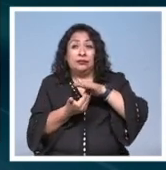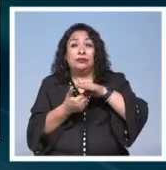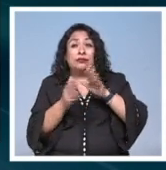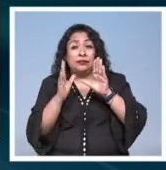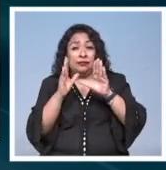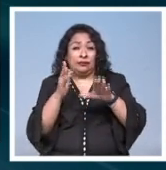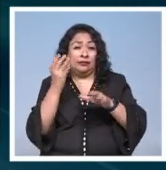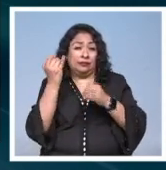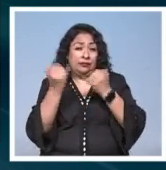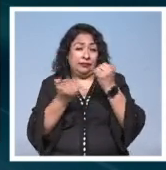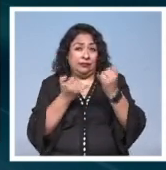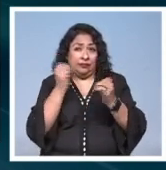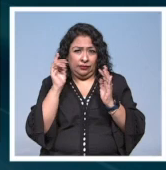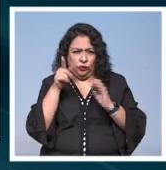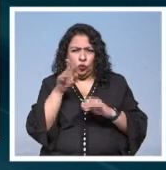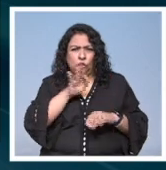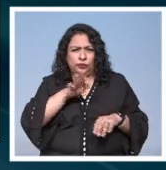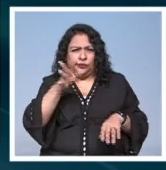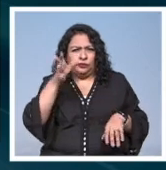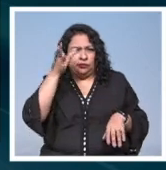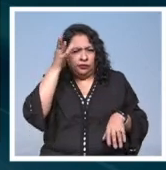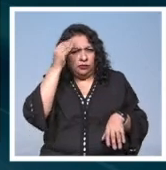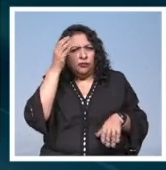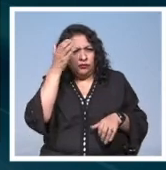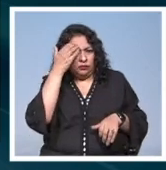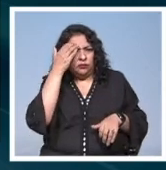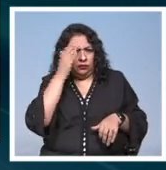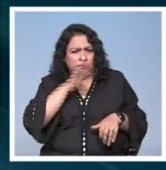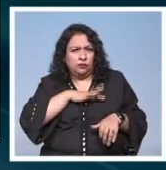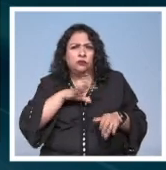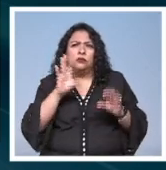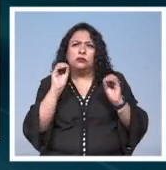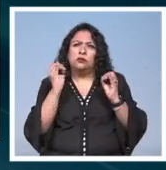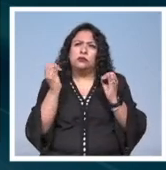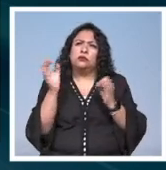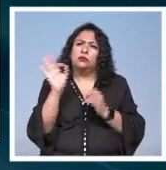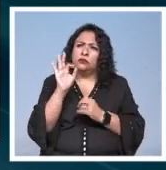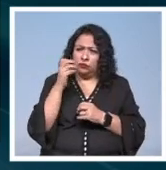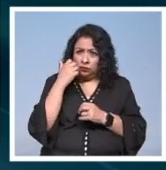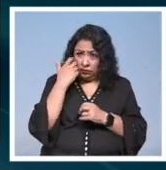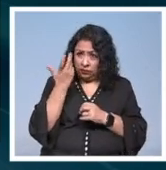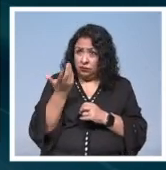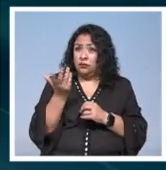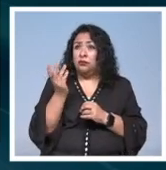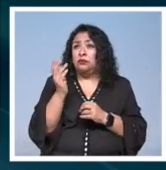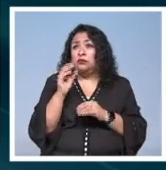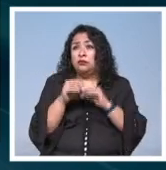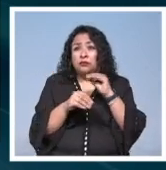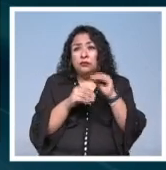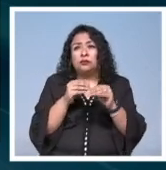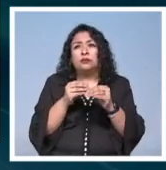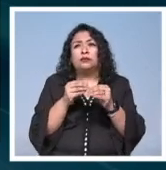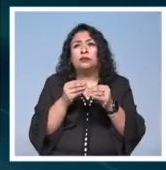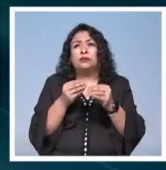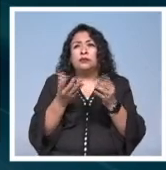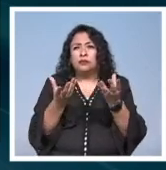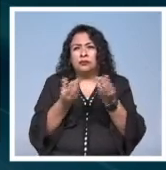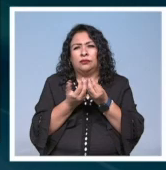enseñen a jugar tú puedas aprender puedas conocer o también si quieres tomar o hacer armar una partida